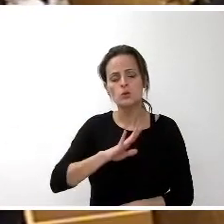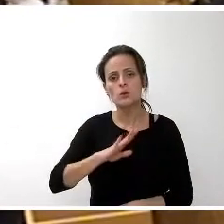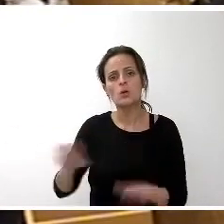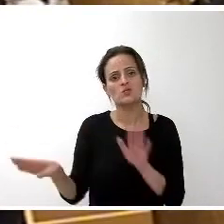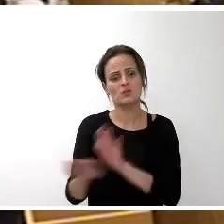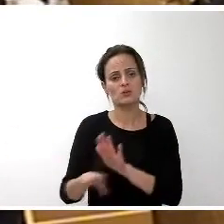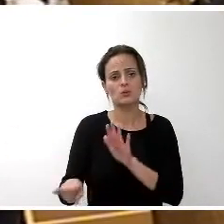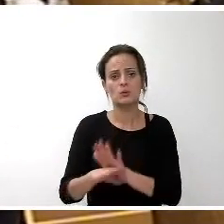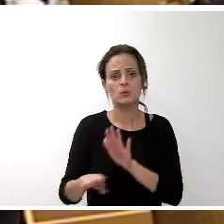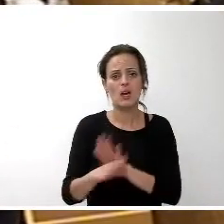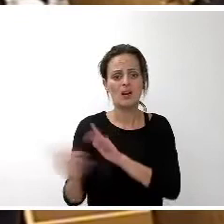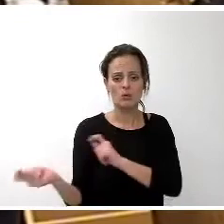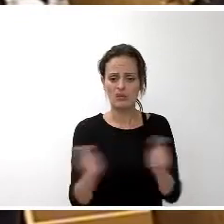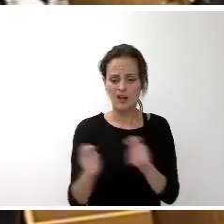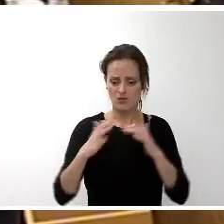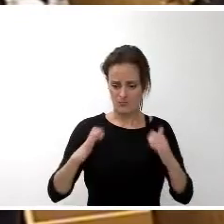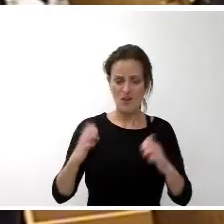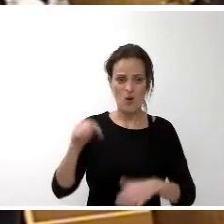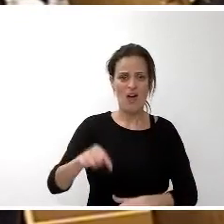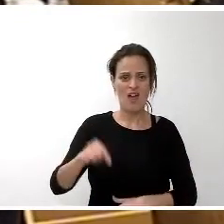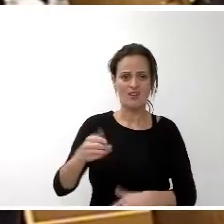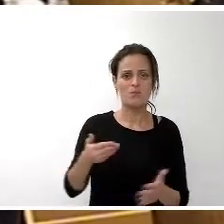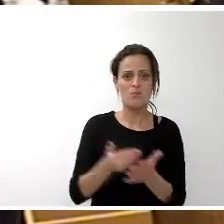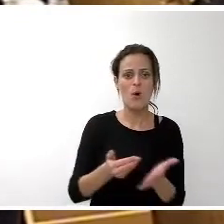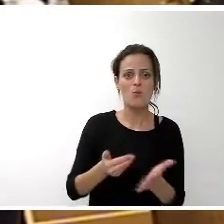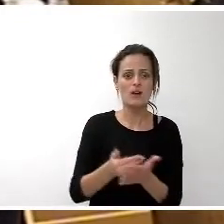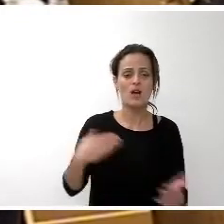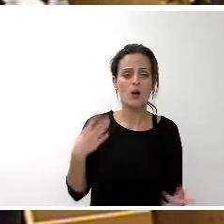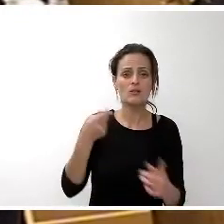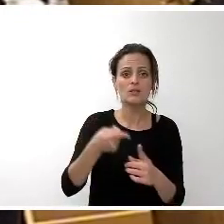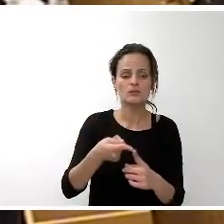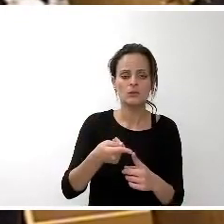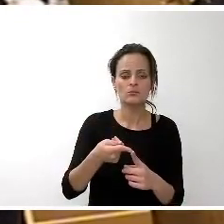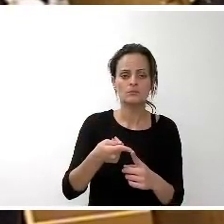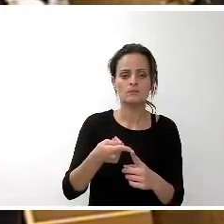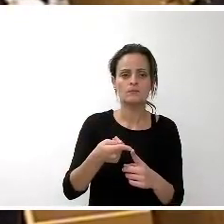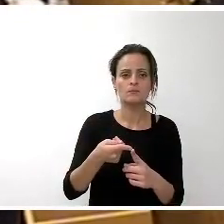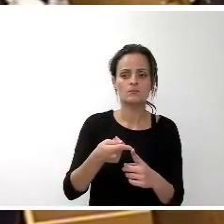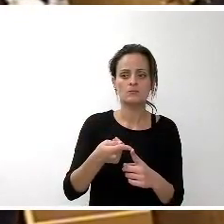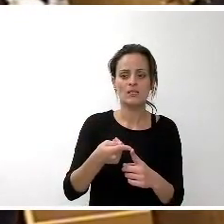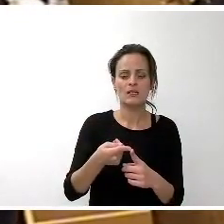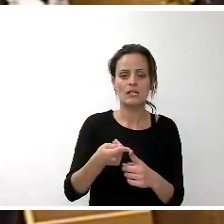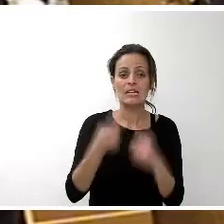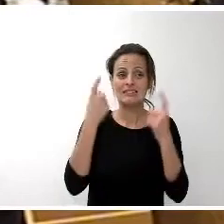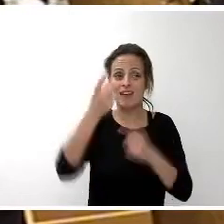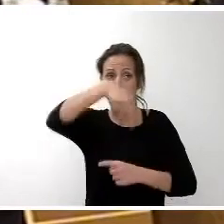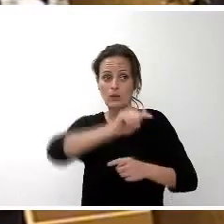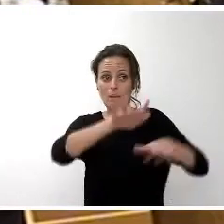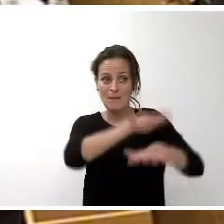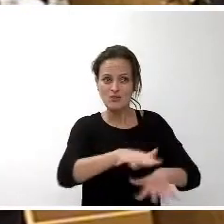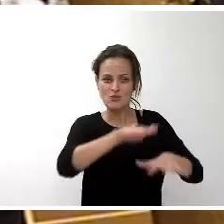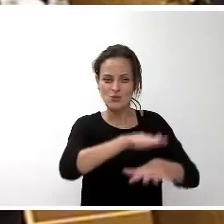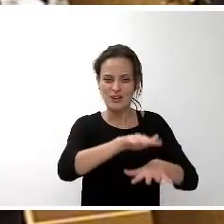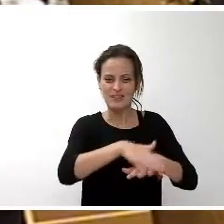como venimos haciendo desde el mes de junio muchas propuestas para tratar en la medida que podamos y que podamos persuadirles a ustedes de ir